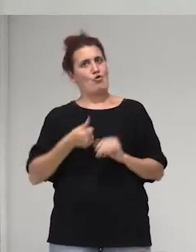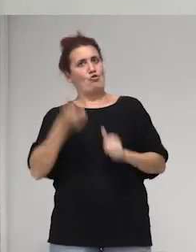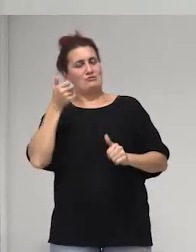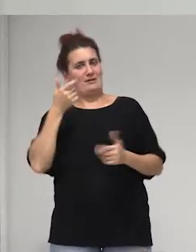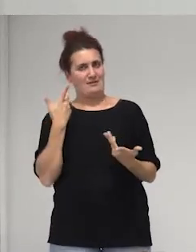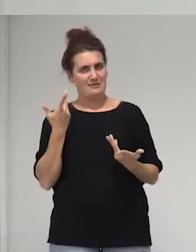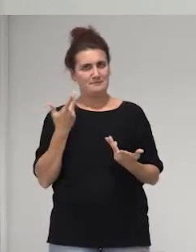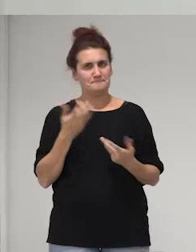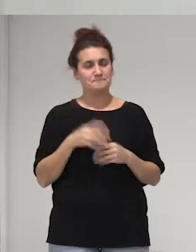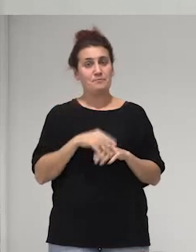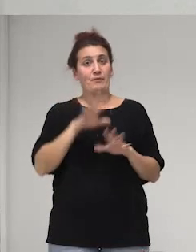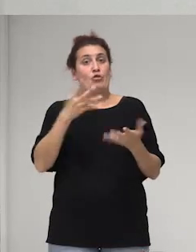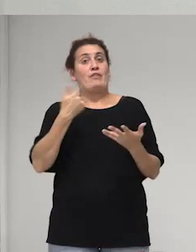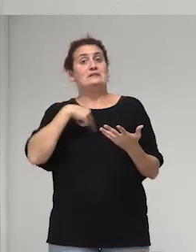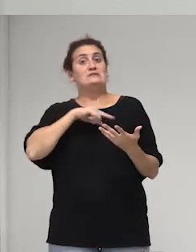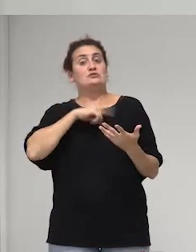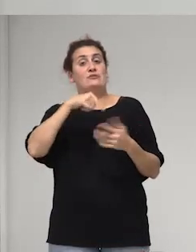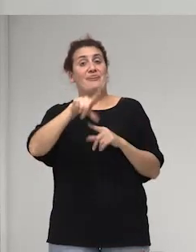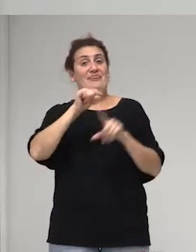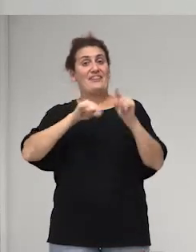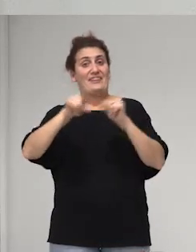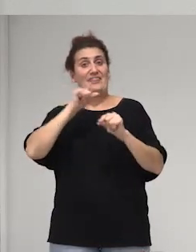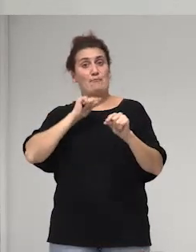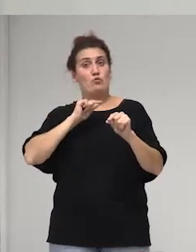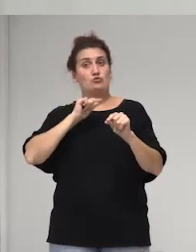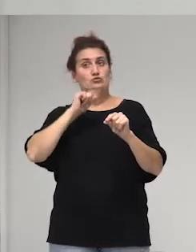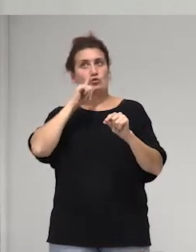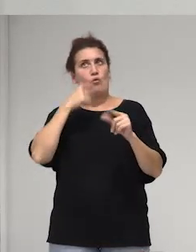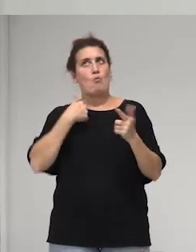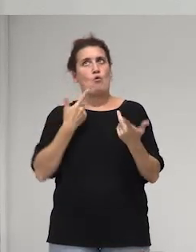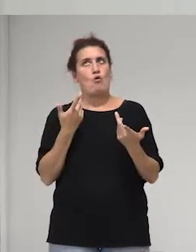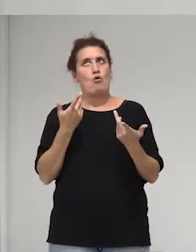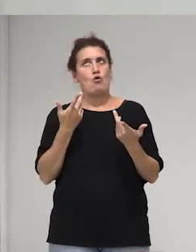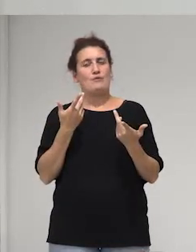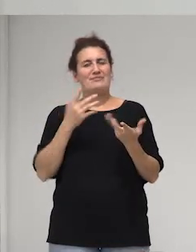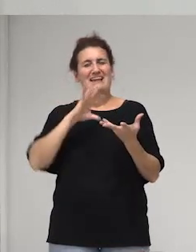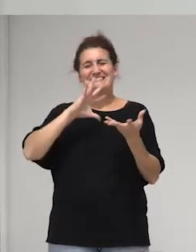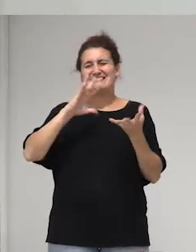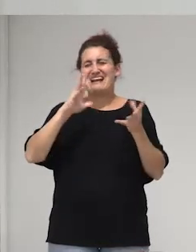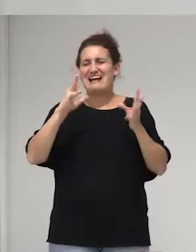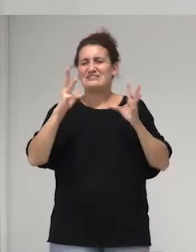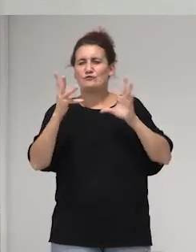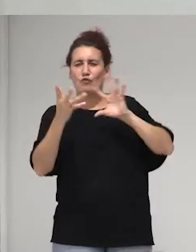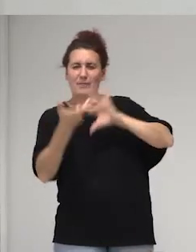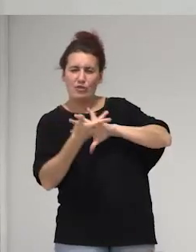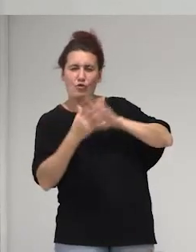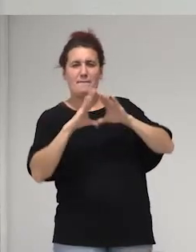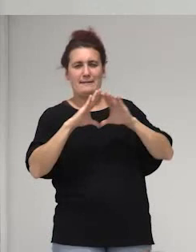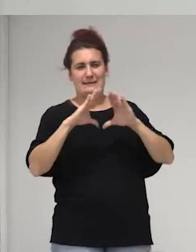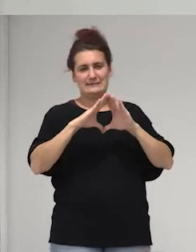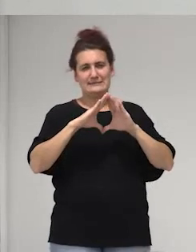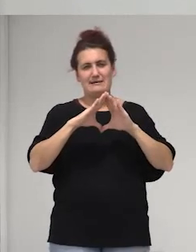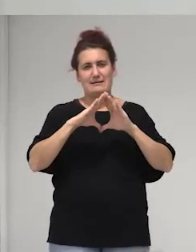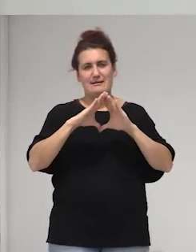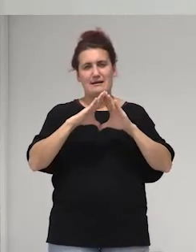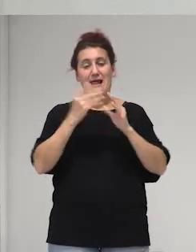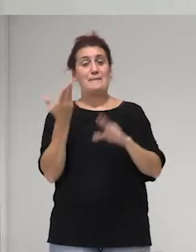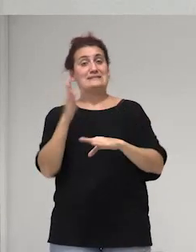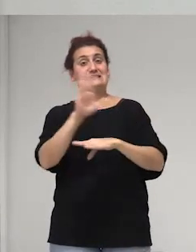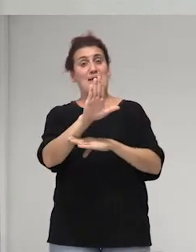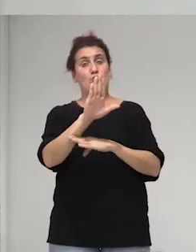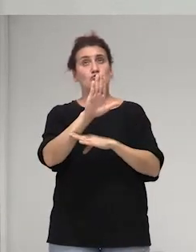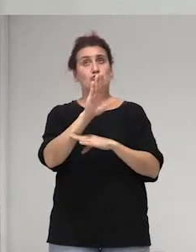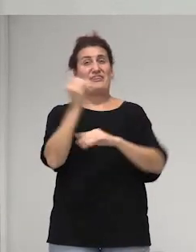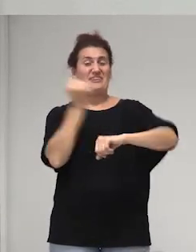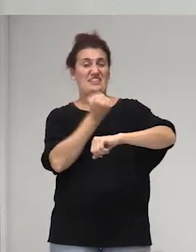bueno decidimos impulsar una platanforma feminista la presentamos en diciembre del